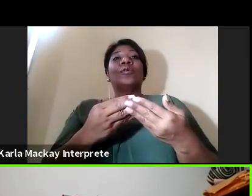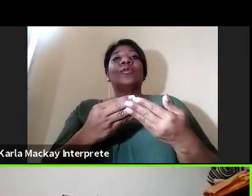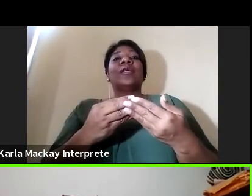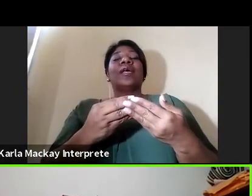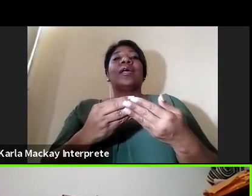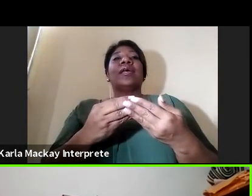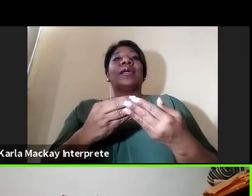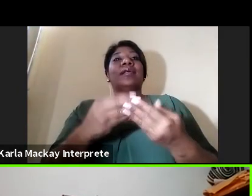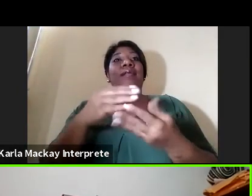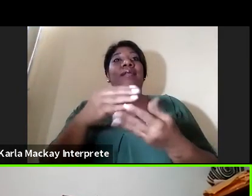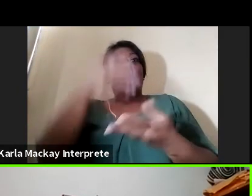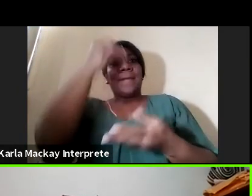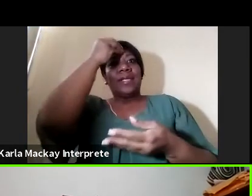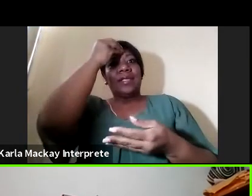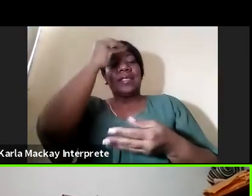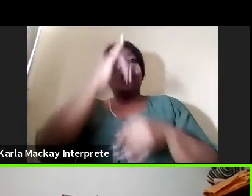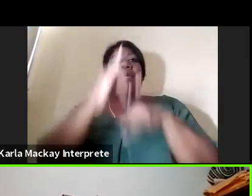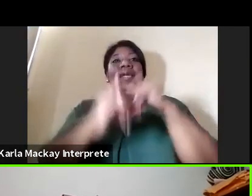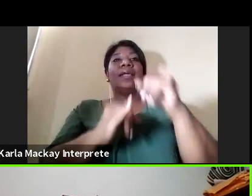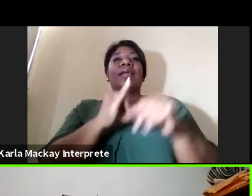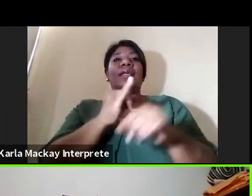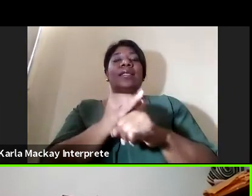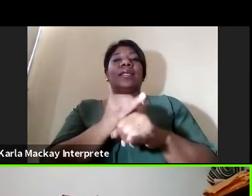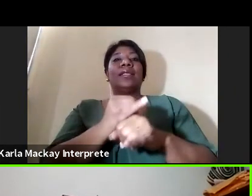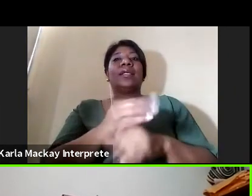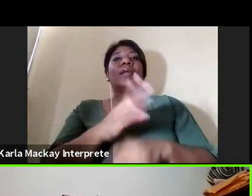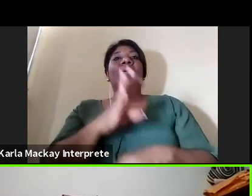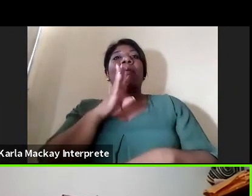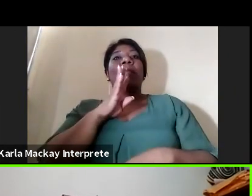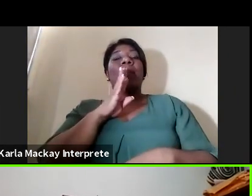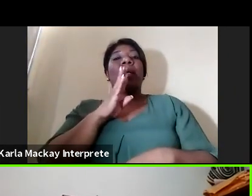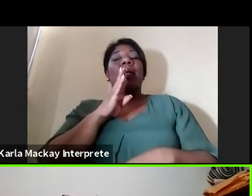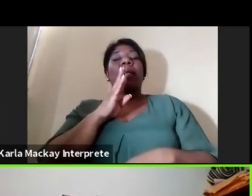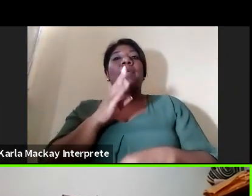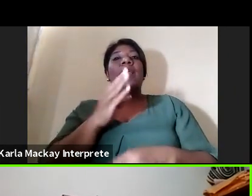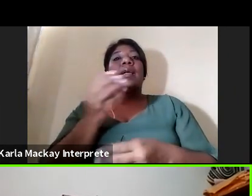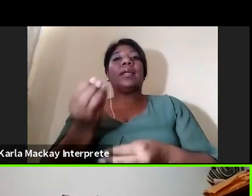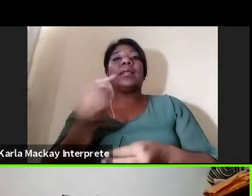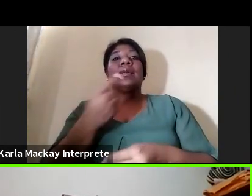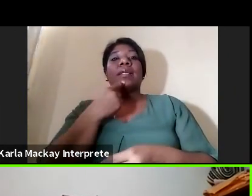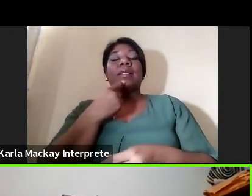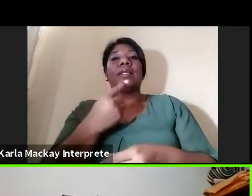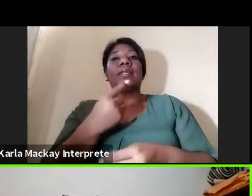profe le paso la palabra René me escuchan